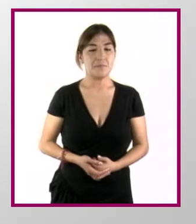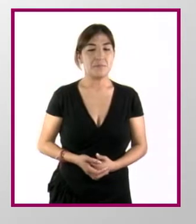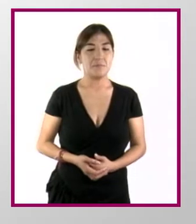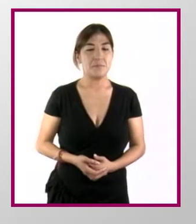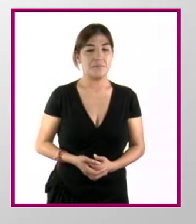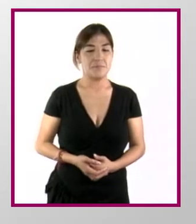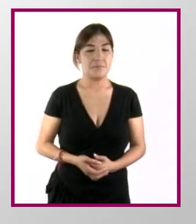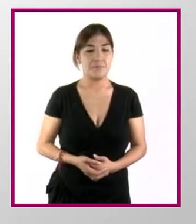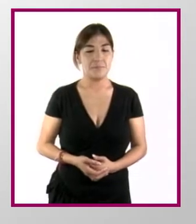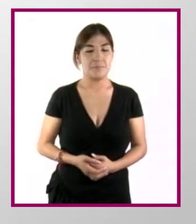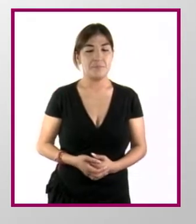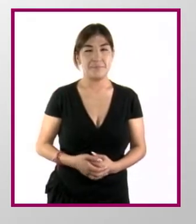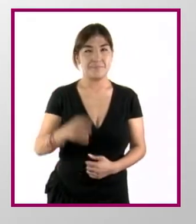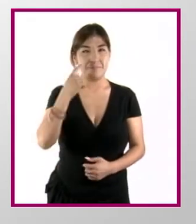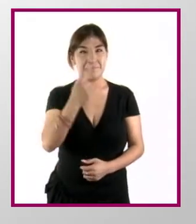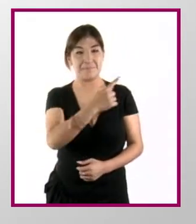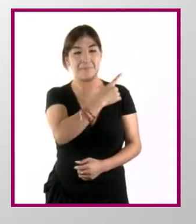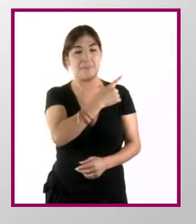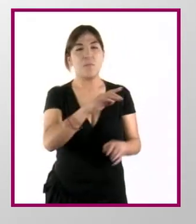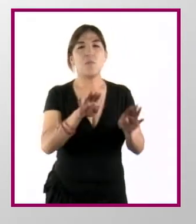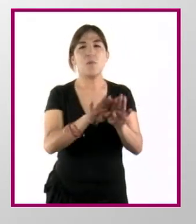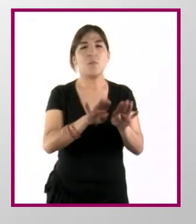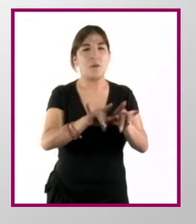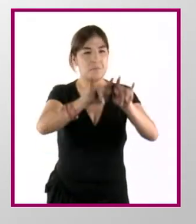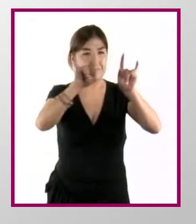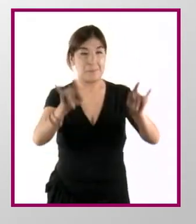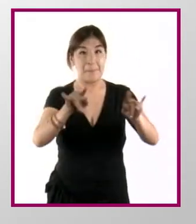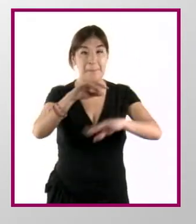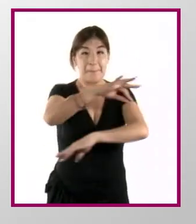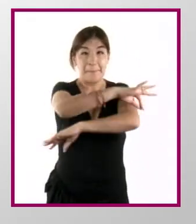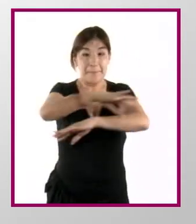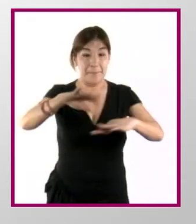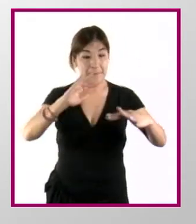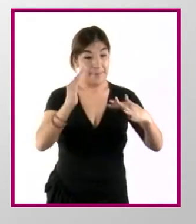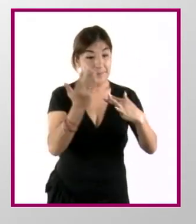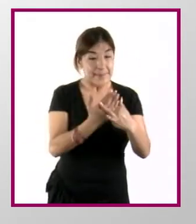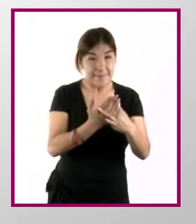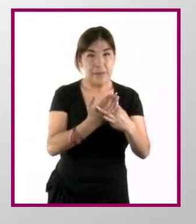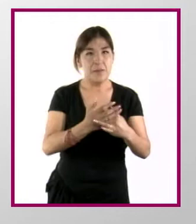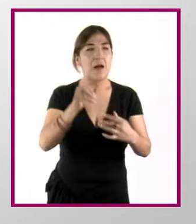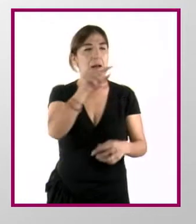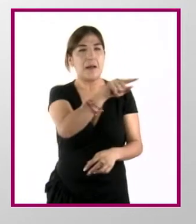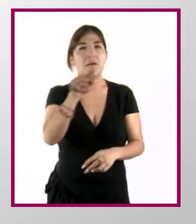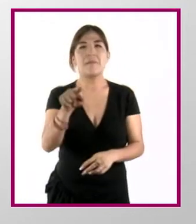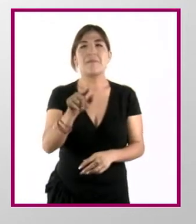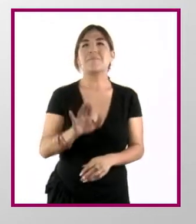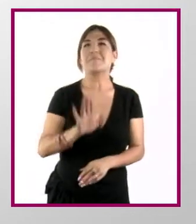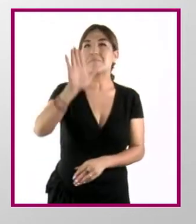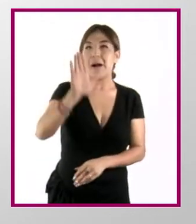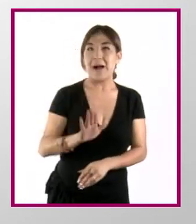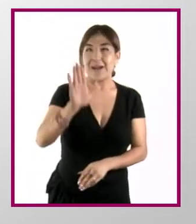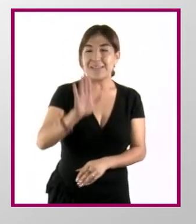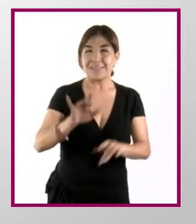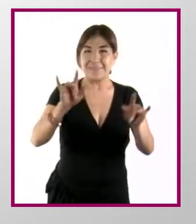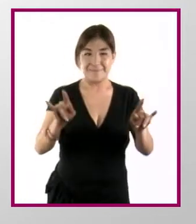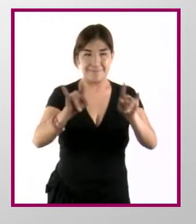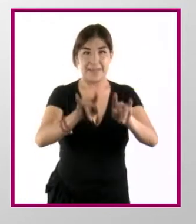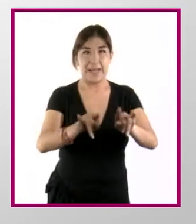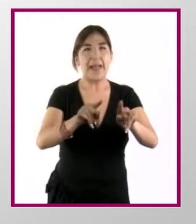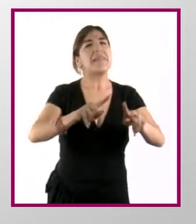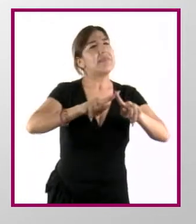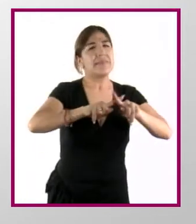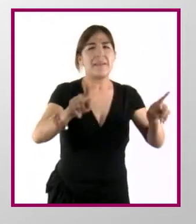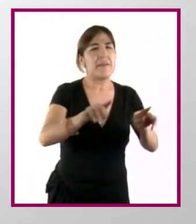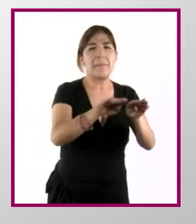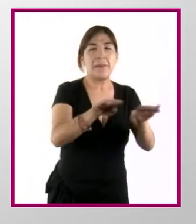al dividir el largo entre la altura, cuando el resultado es el mismo, estas dos figuras son semejantes. Aunque de diferentes medidas,